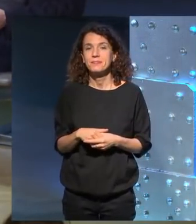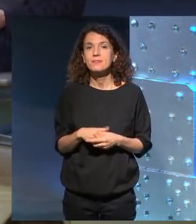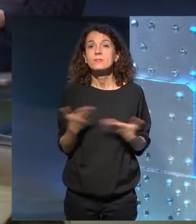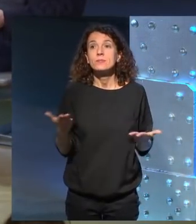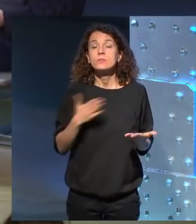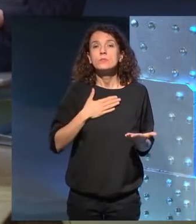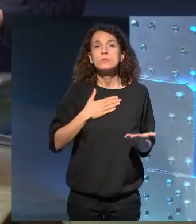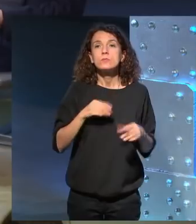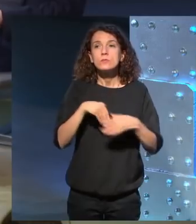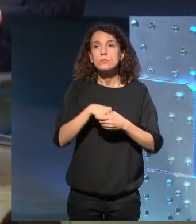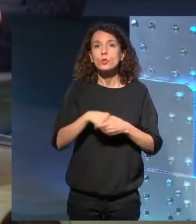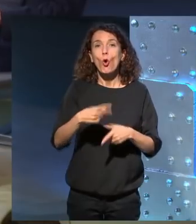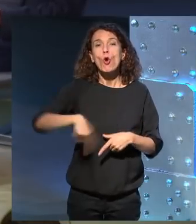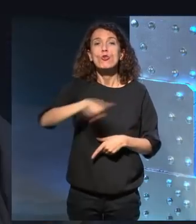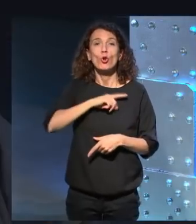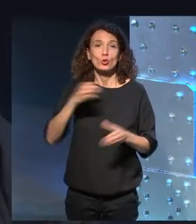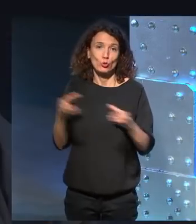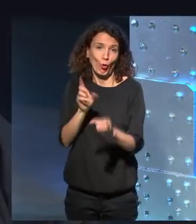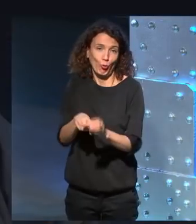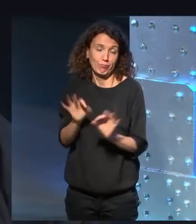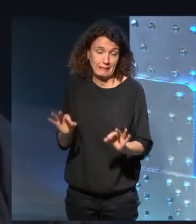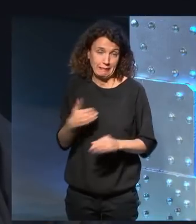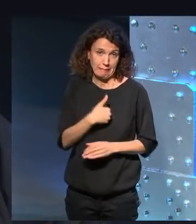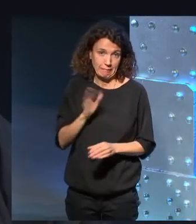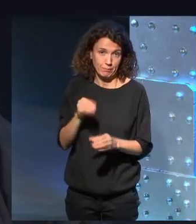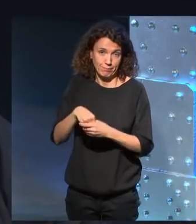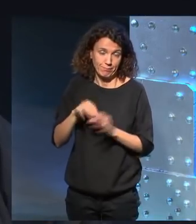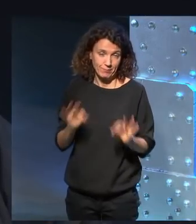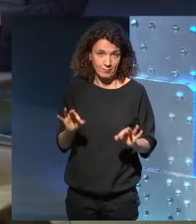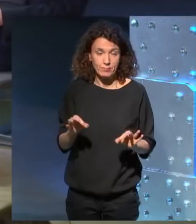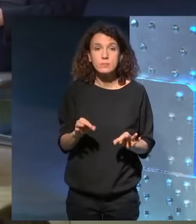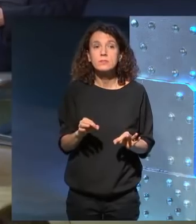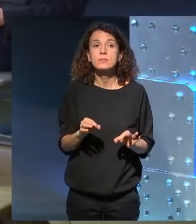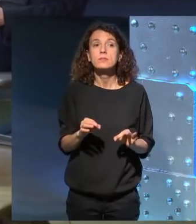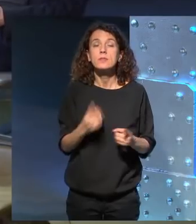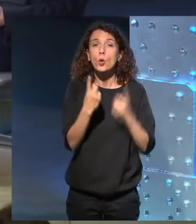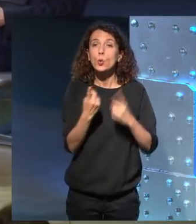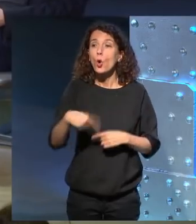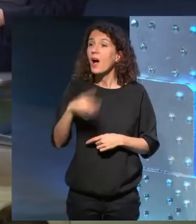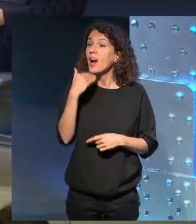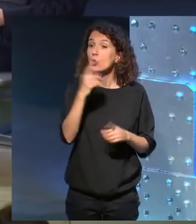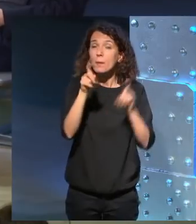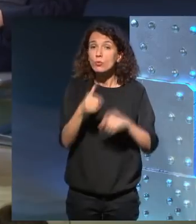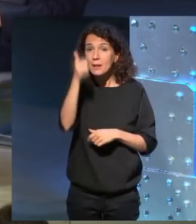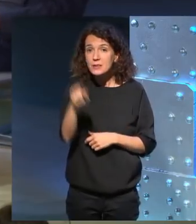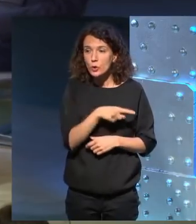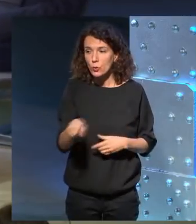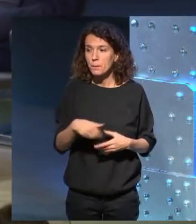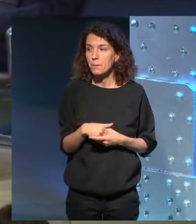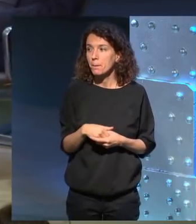bueno yo estoy en el campo de nosotros bueno si alguno de nosotros tiene alguna pregunta más